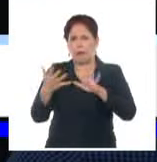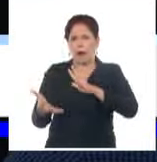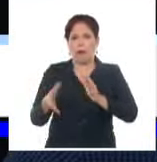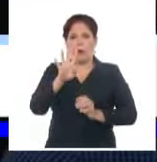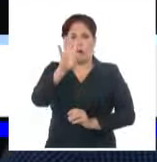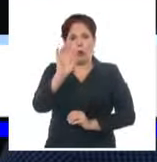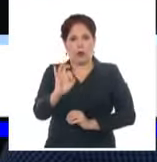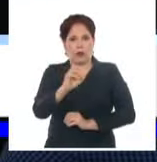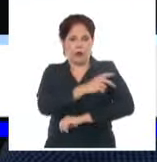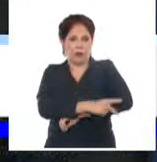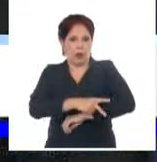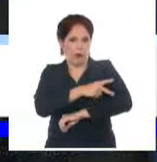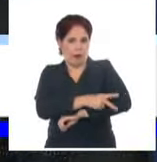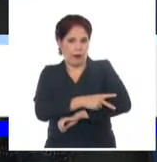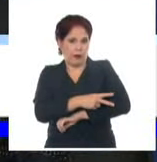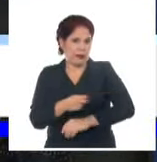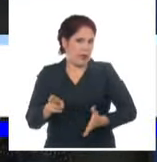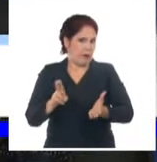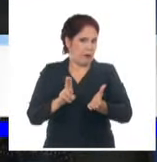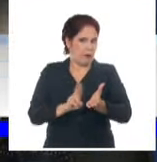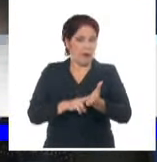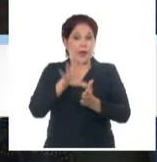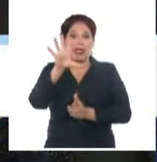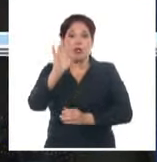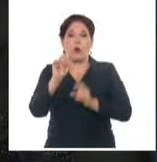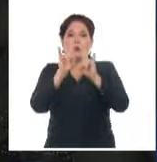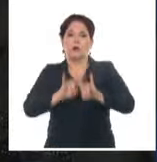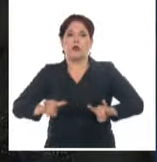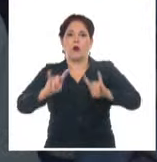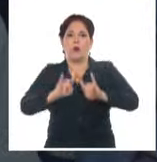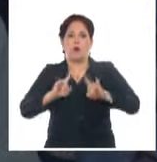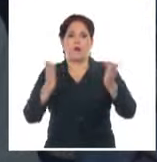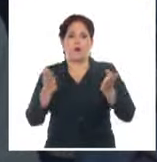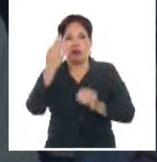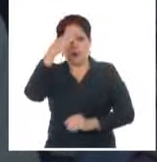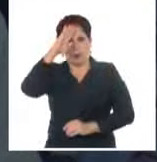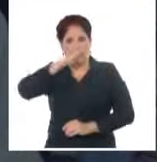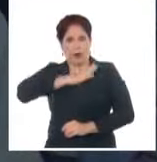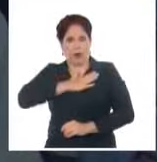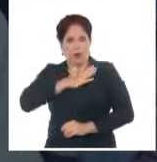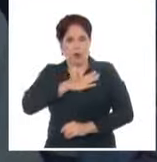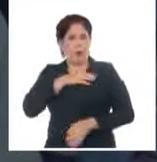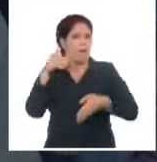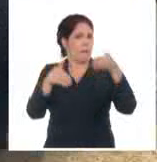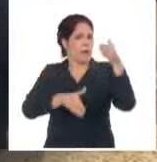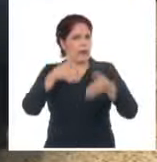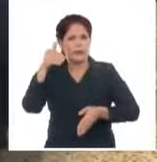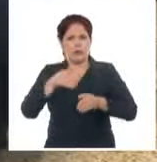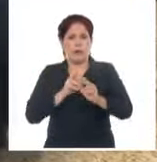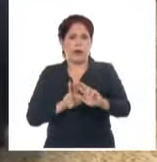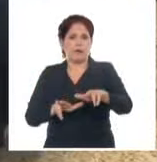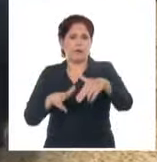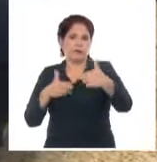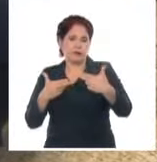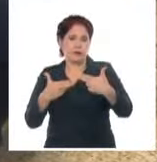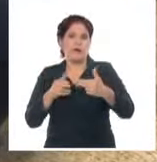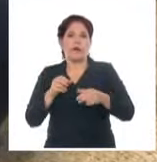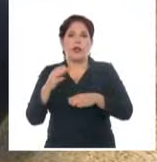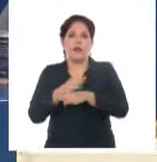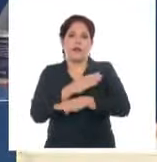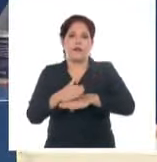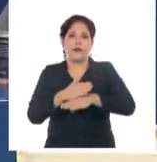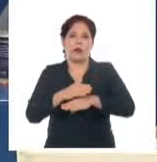países, entre ellos de las 50 universidades cubanas, unida a la participación virtual de académicos de todos los